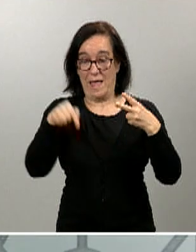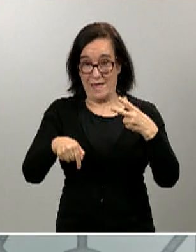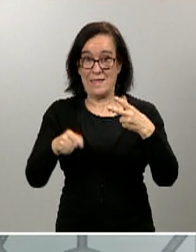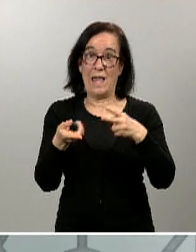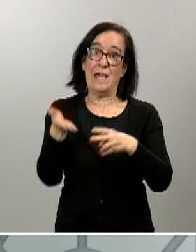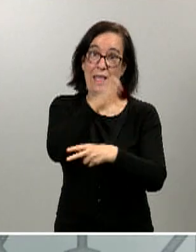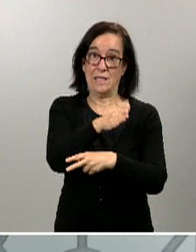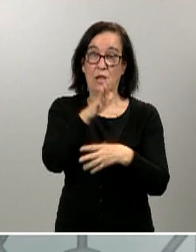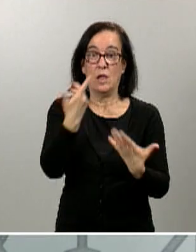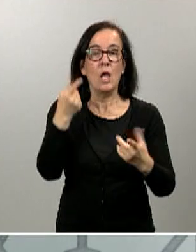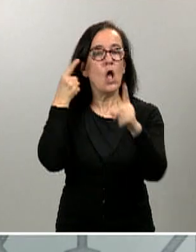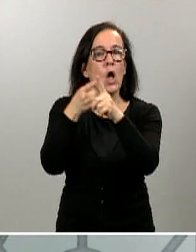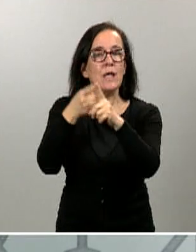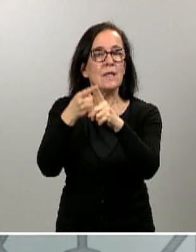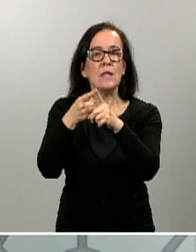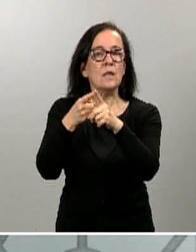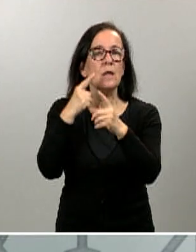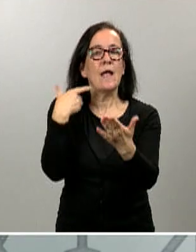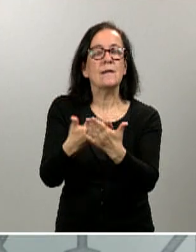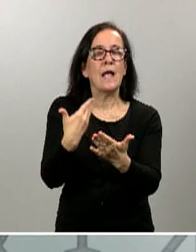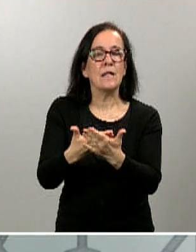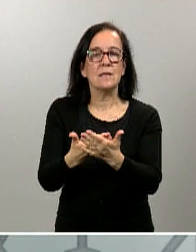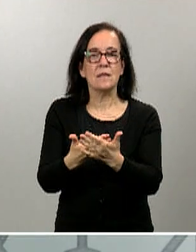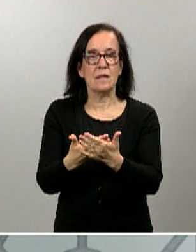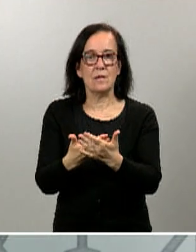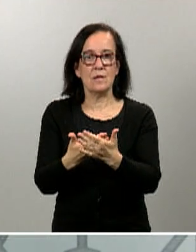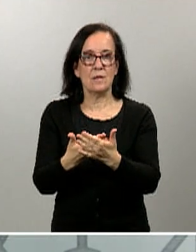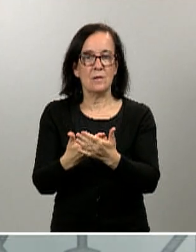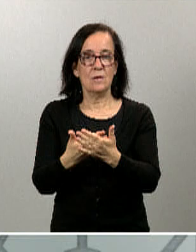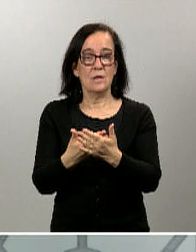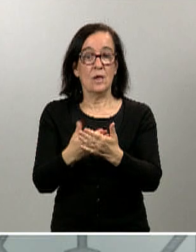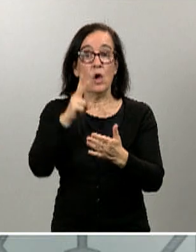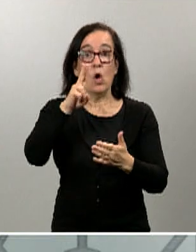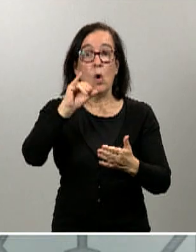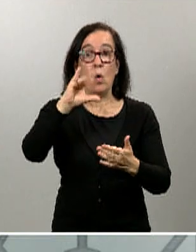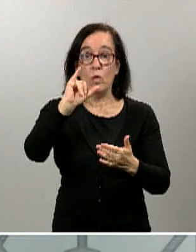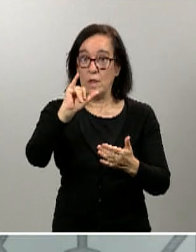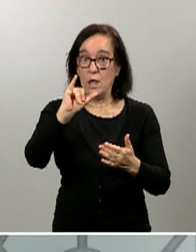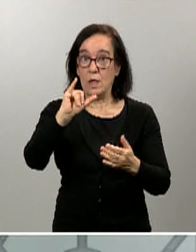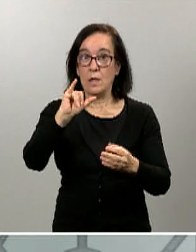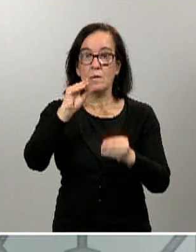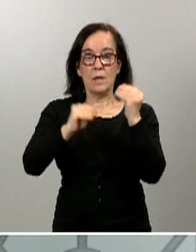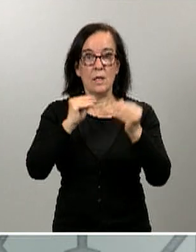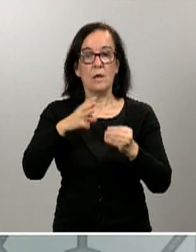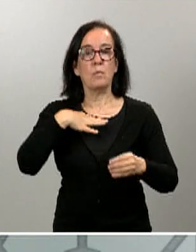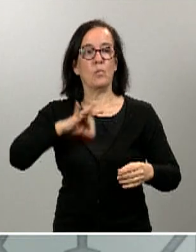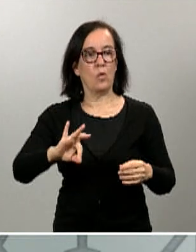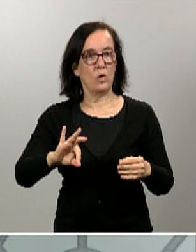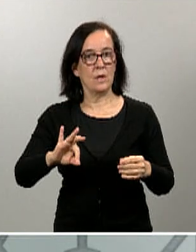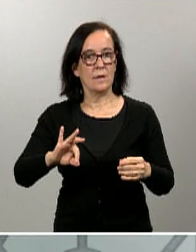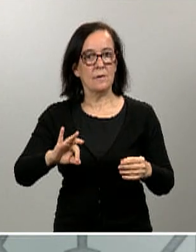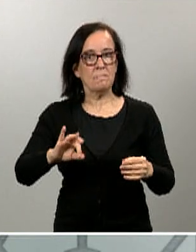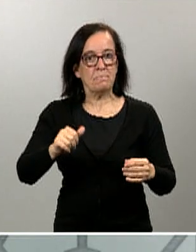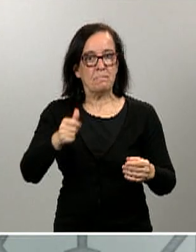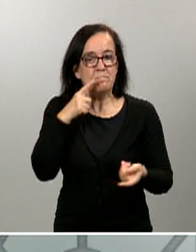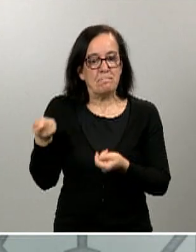tenían era garantizarnos que las unidades de cuidados intensivos iban a poder soportar la carga que está haciendo